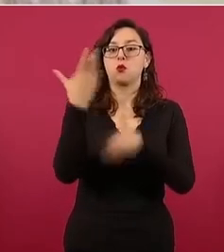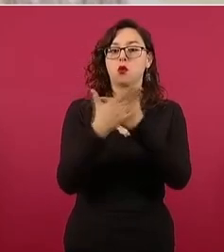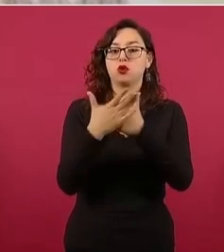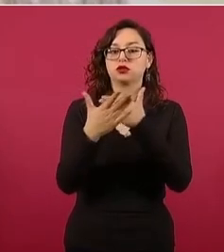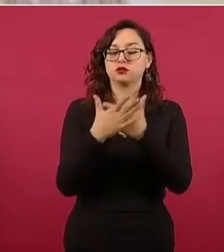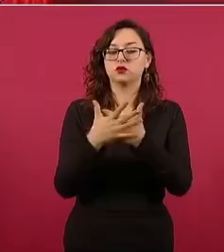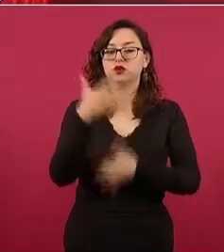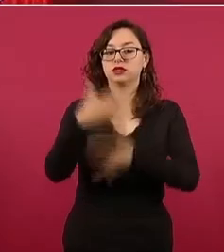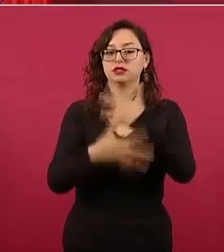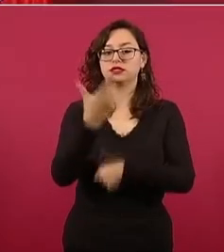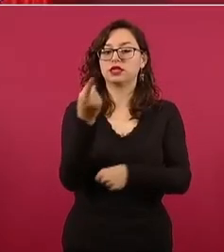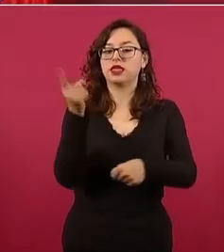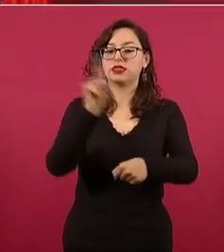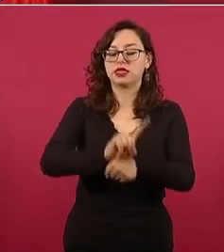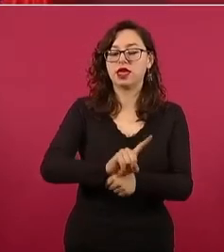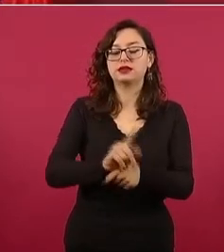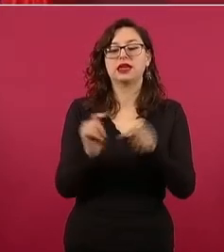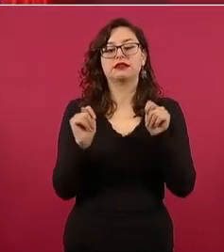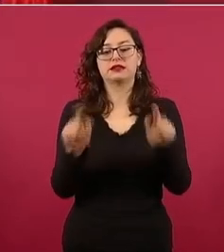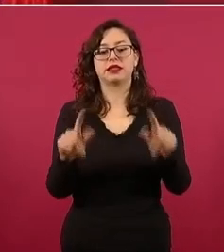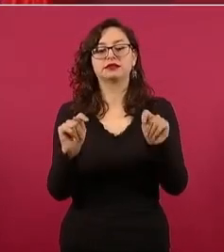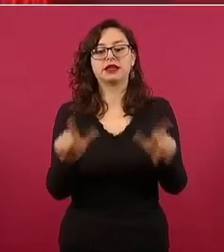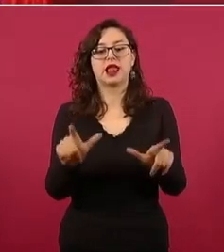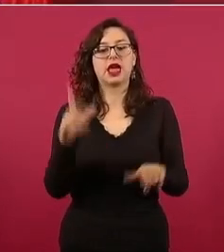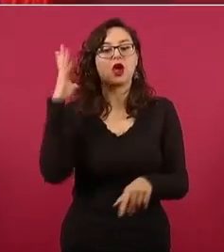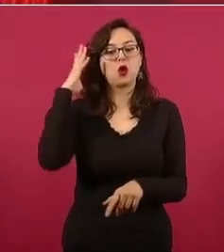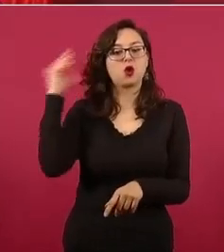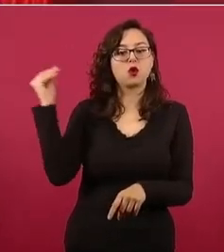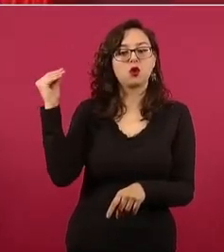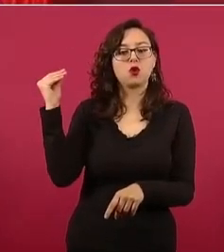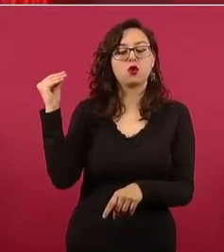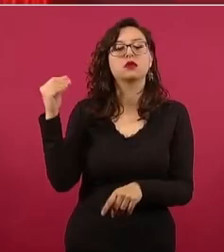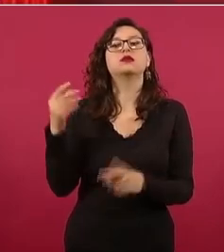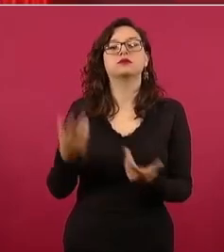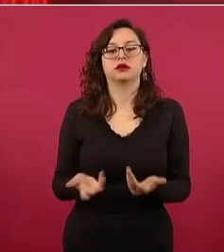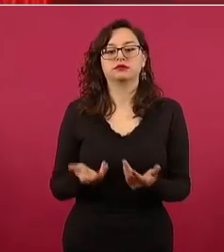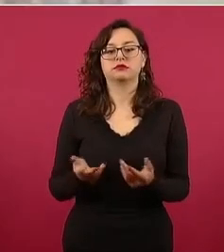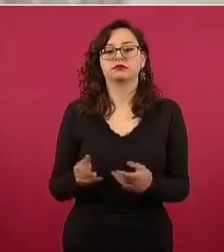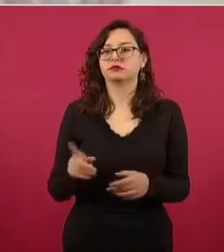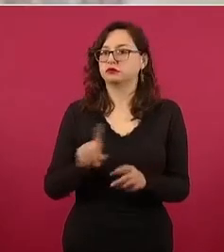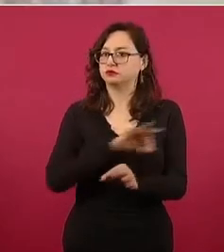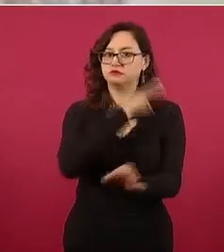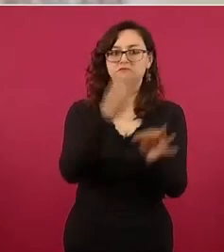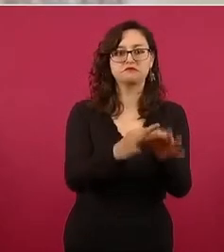Van a estar al 100. Vamos a tener tres estados ya.